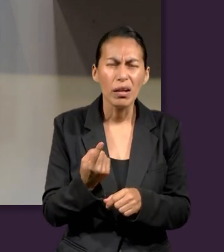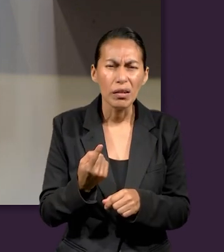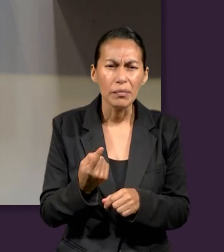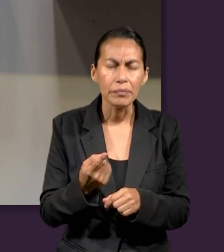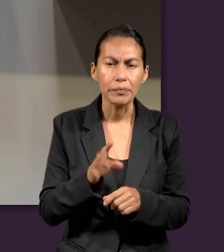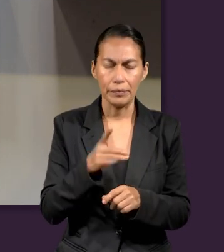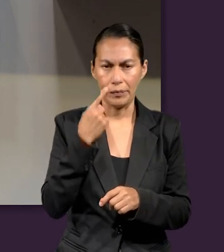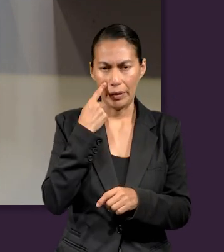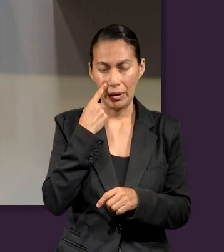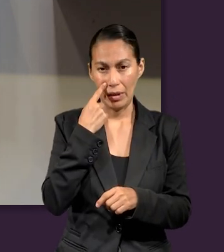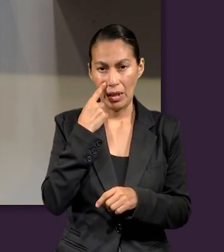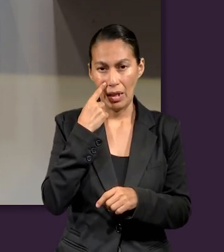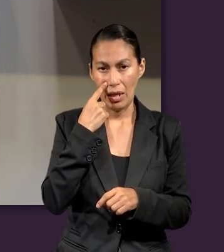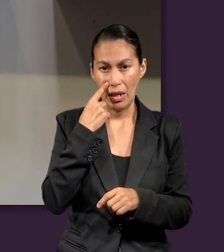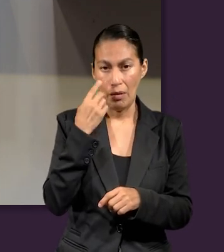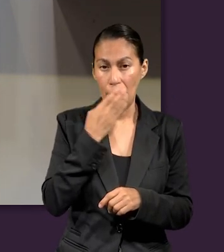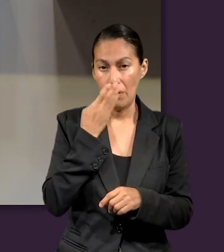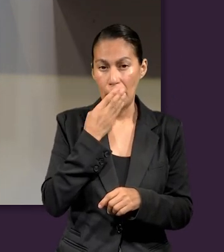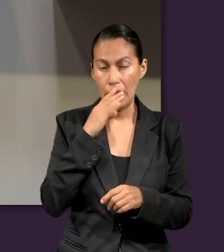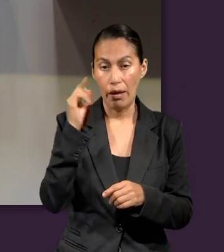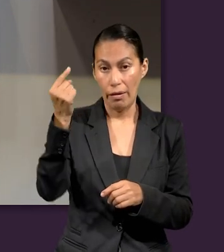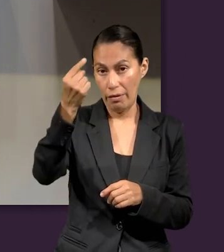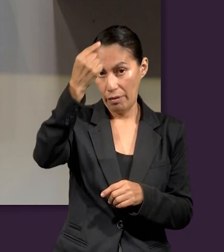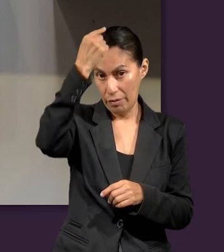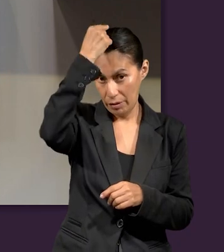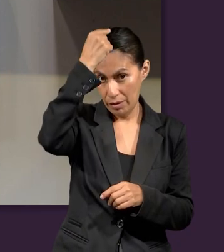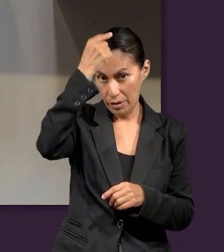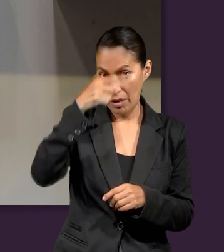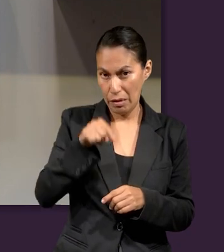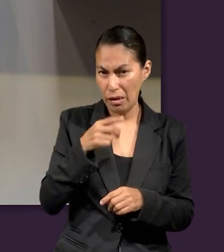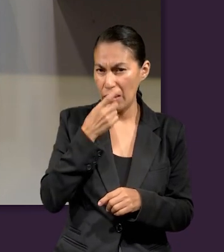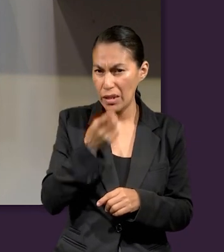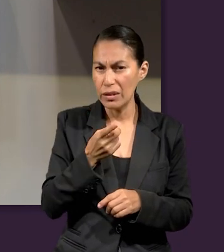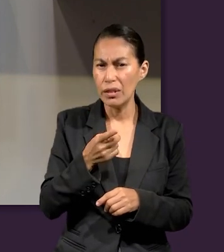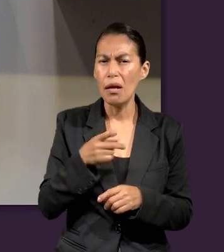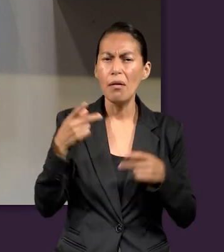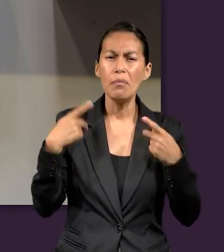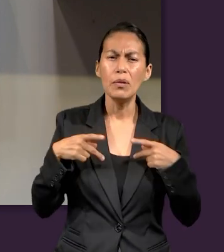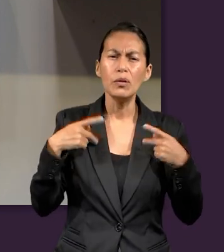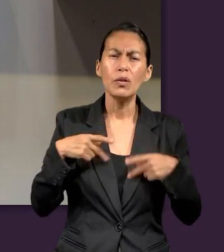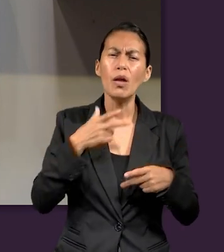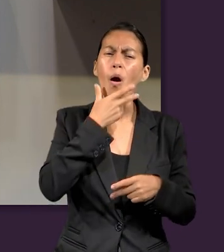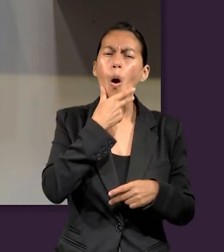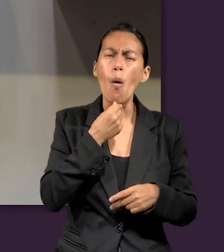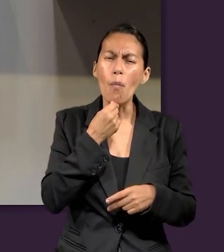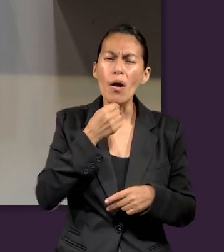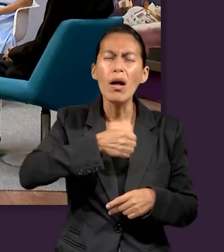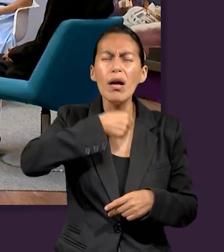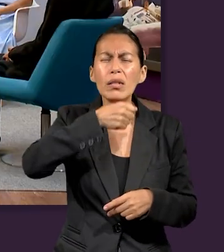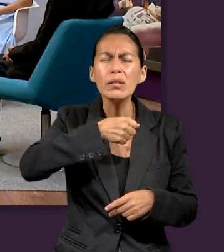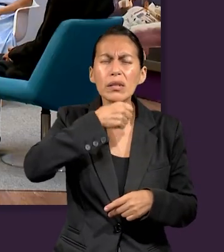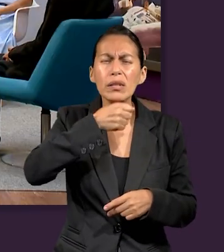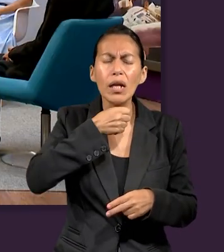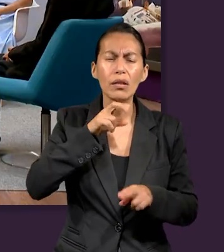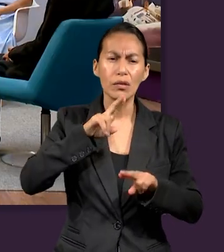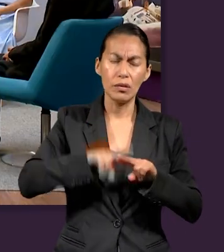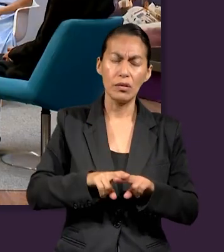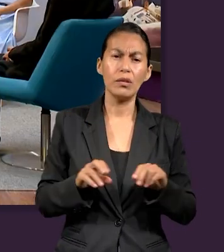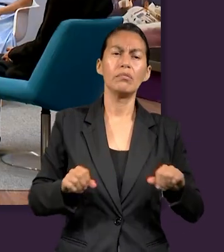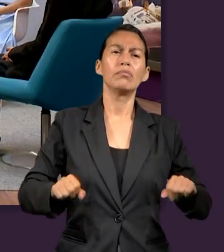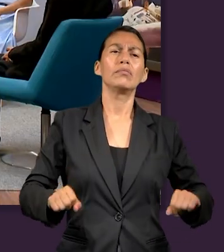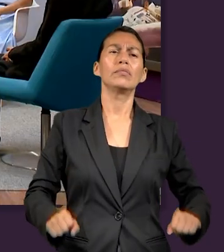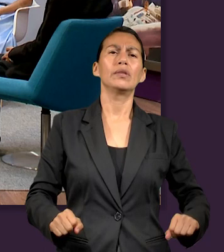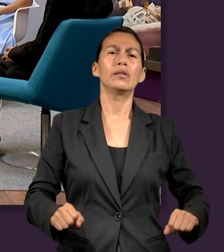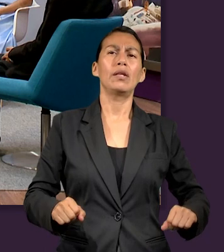acuerdan cuando estuvimos durante esta semana? Una escena donde dice que está un anciano que llega, se sienta, millares y millares